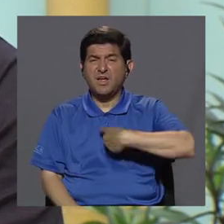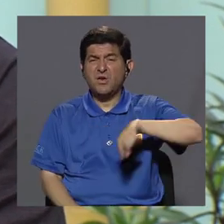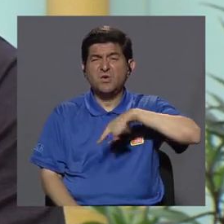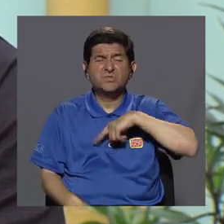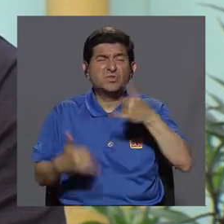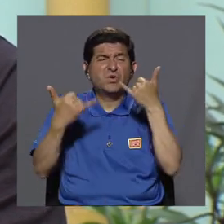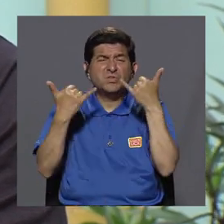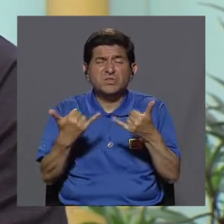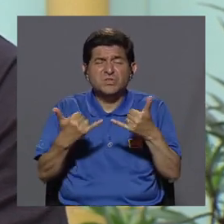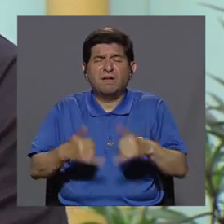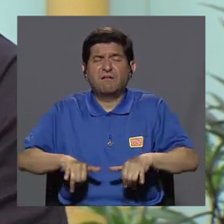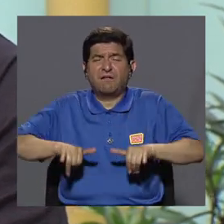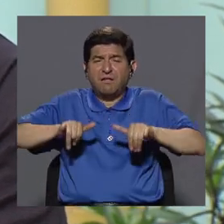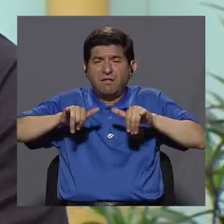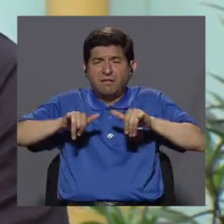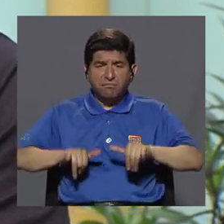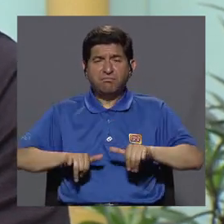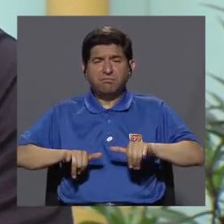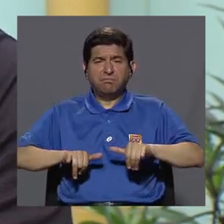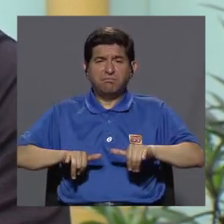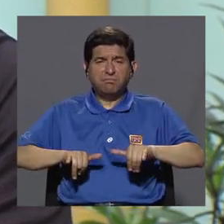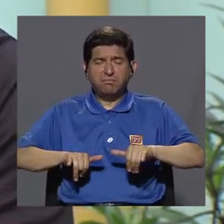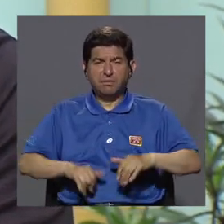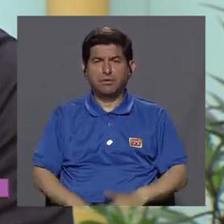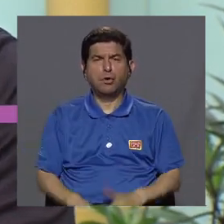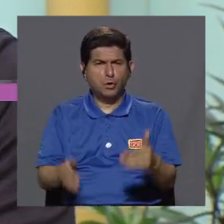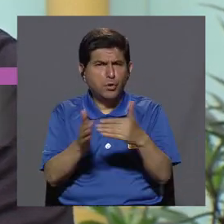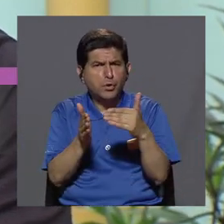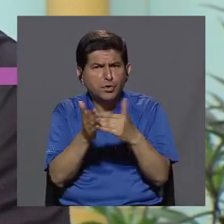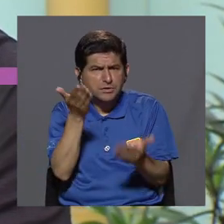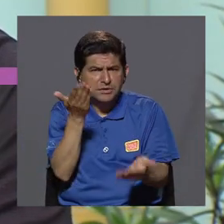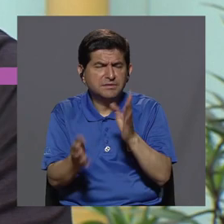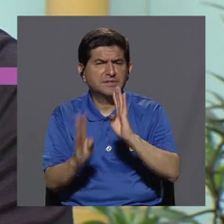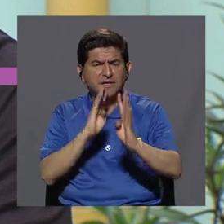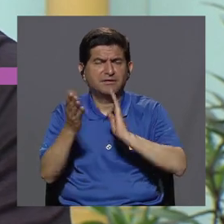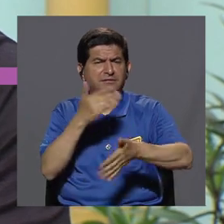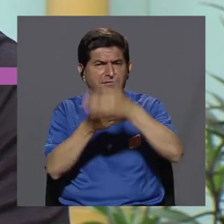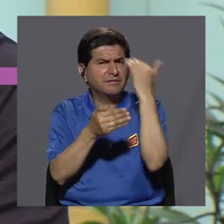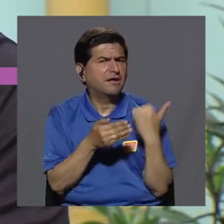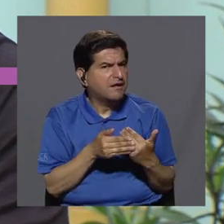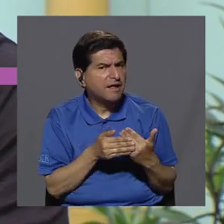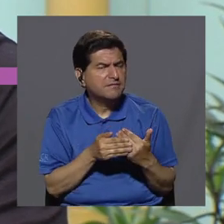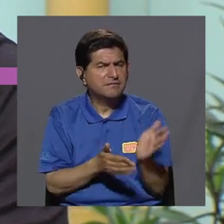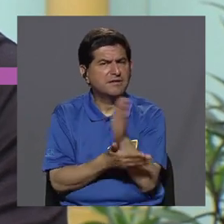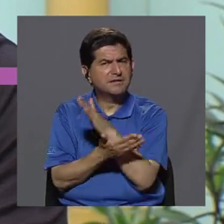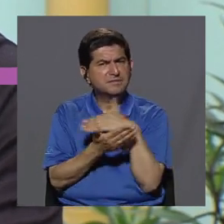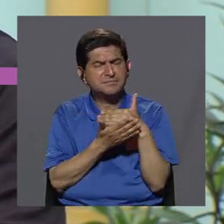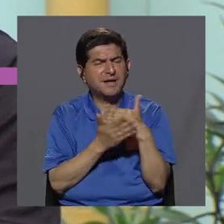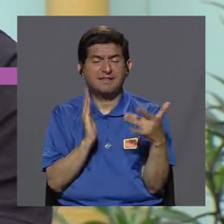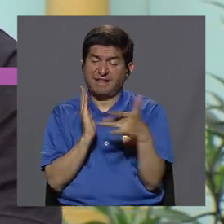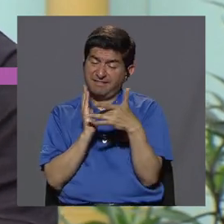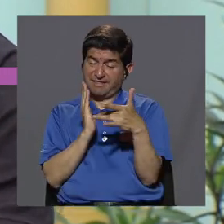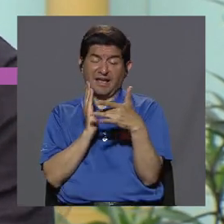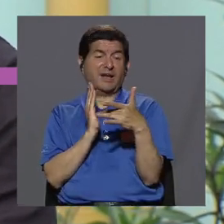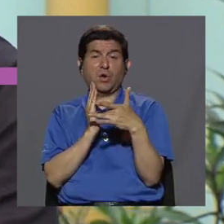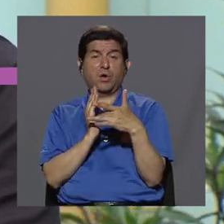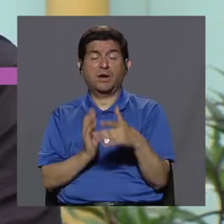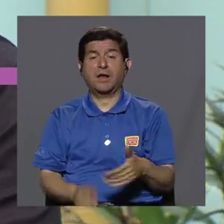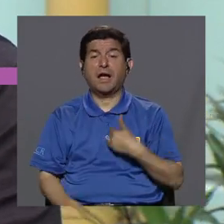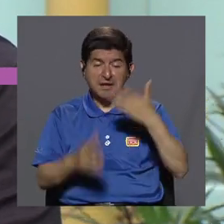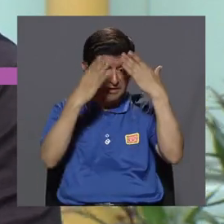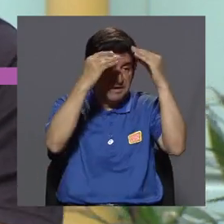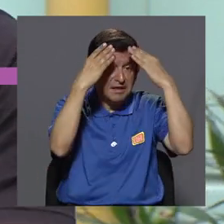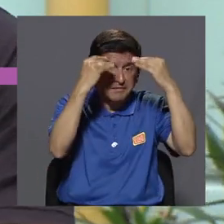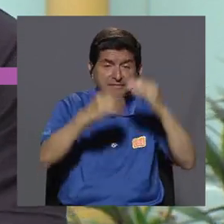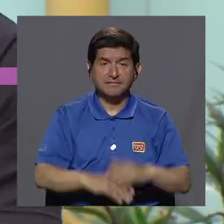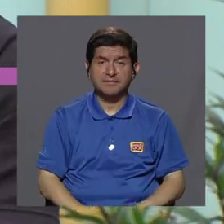volviendo muy sedentarios y voy a retomar un poco lo que ahora hablamos un poco de la parte tecnológica, que ya tenemos la